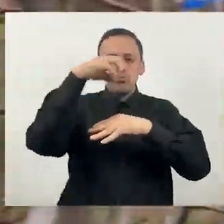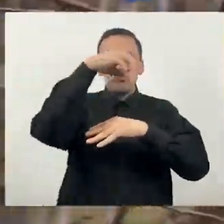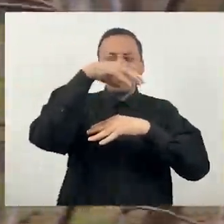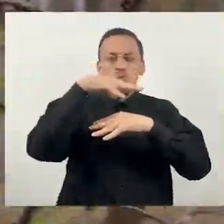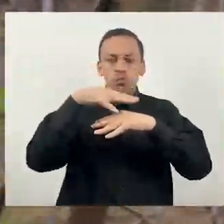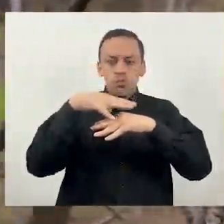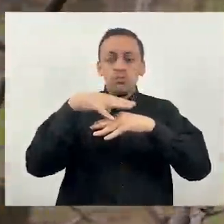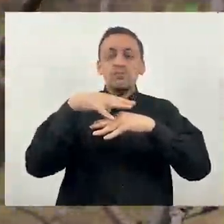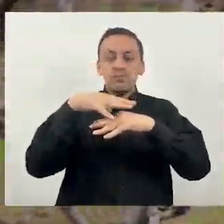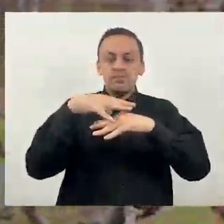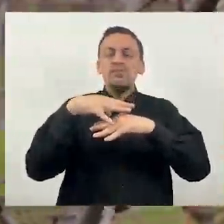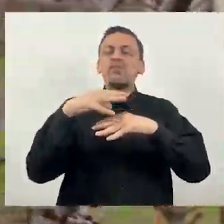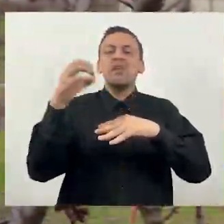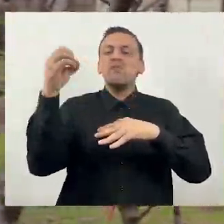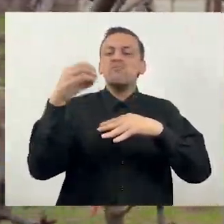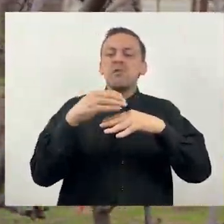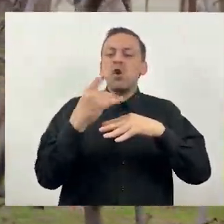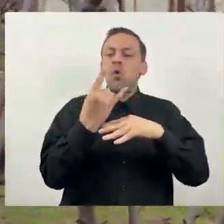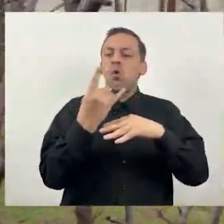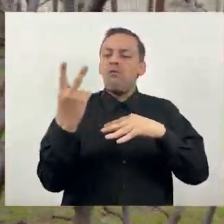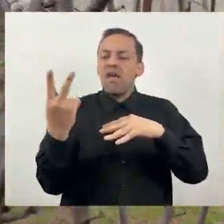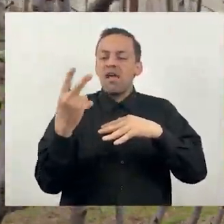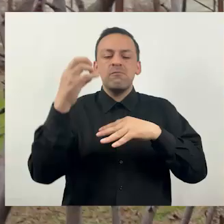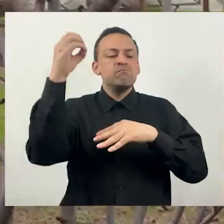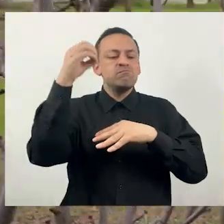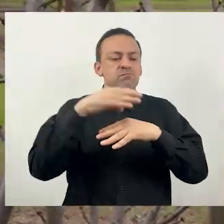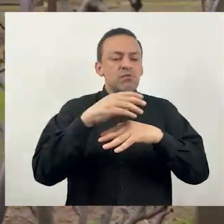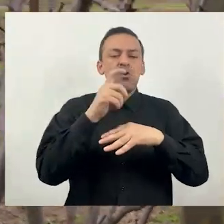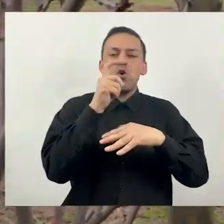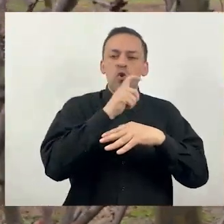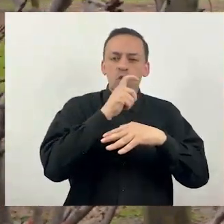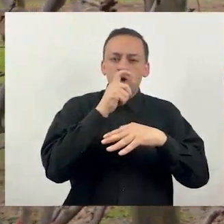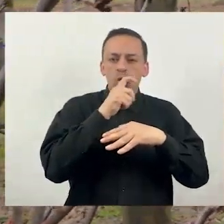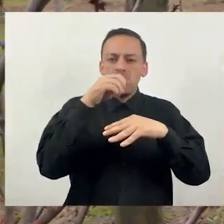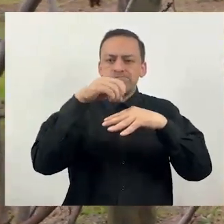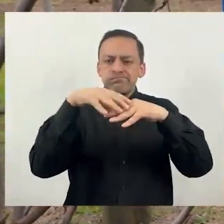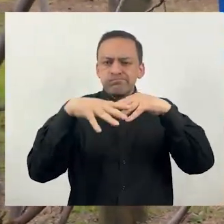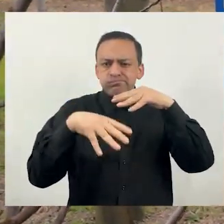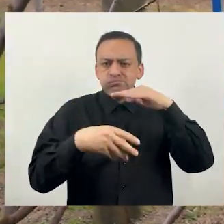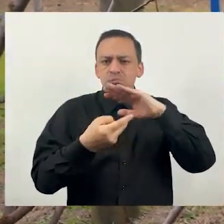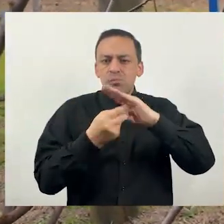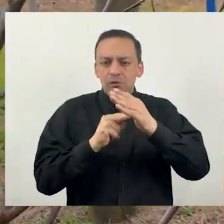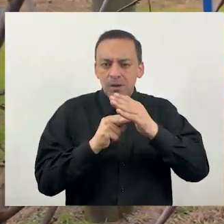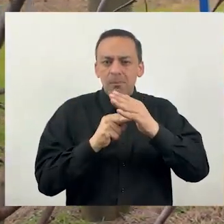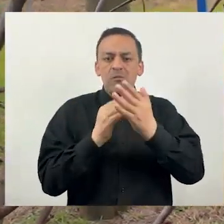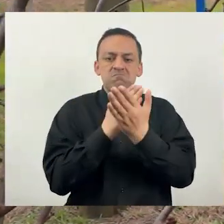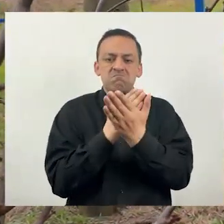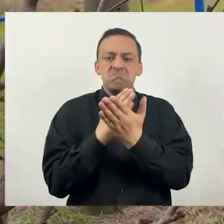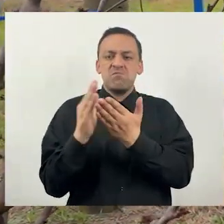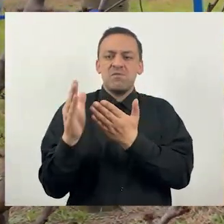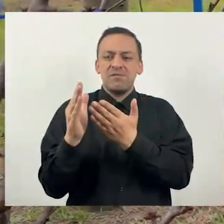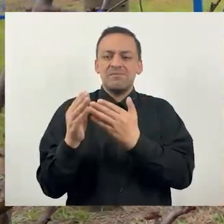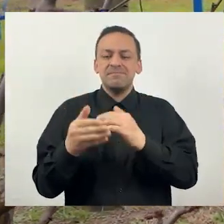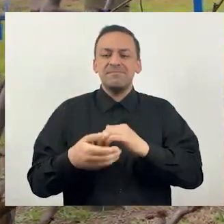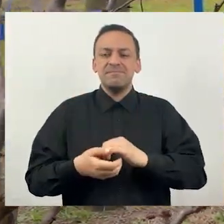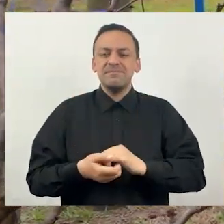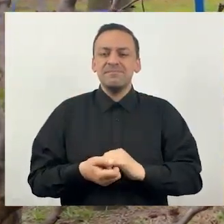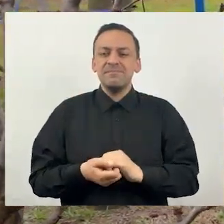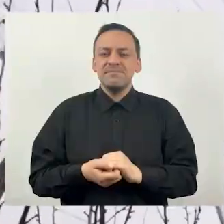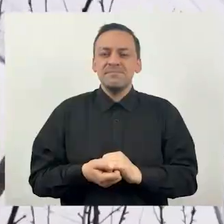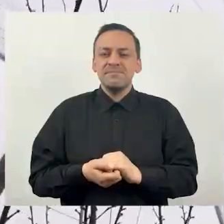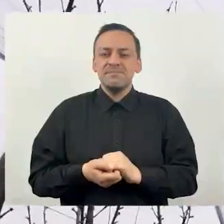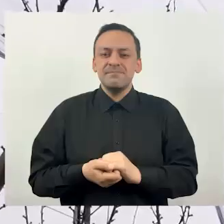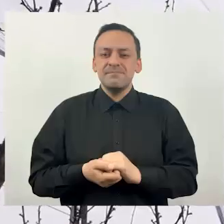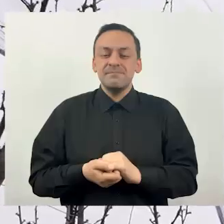filtrándola, y que son la radiación ultravioleta y la radiación infrarroja que producen temperatura y estrés radiativo simultáneamente.